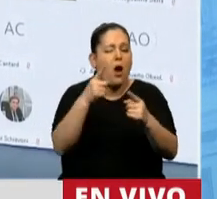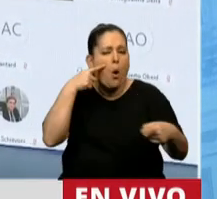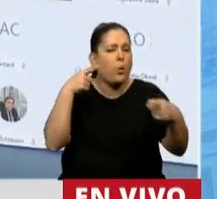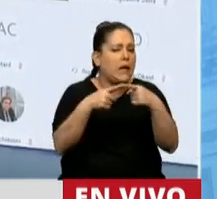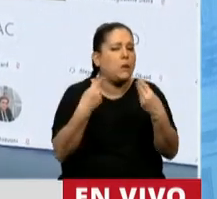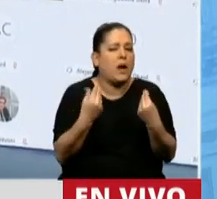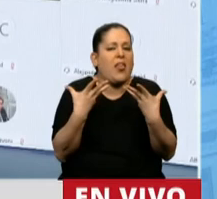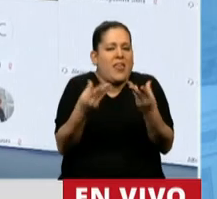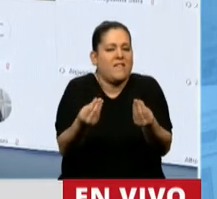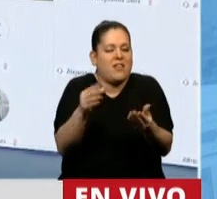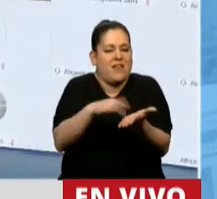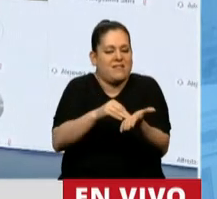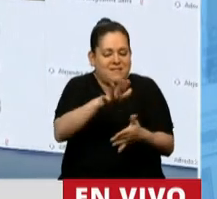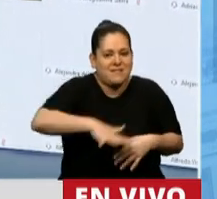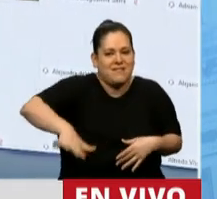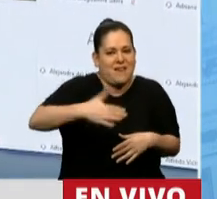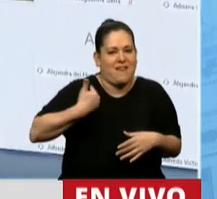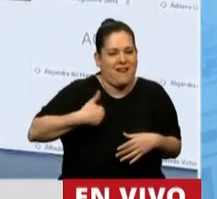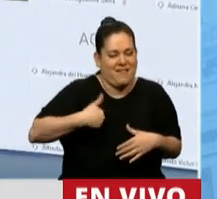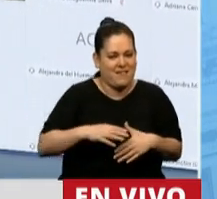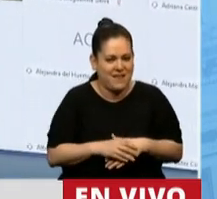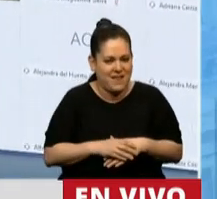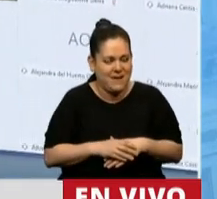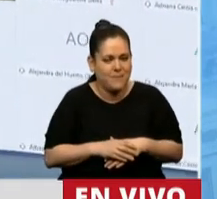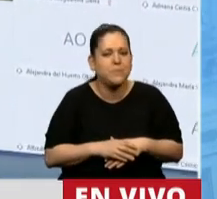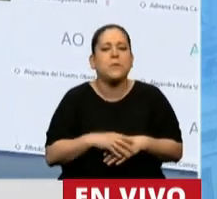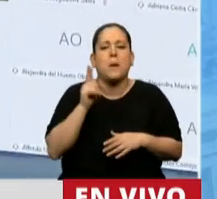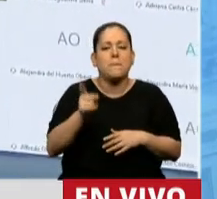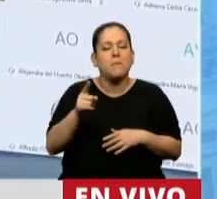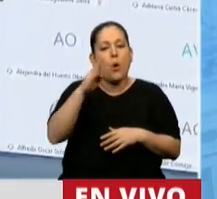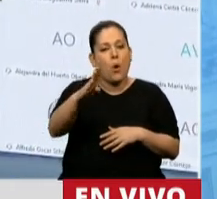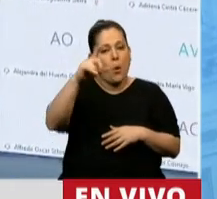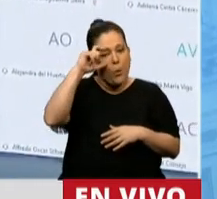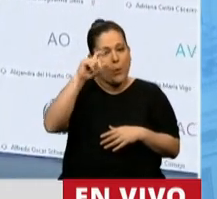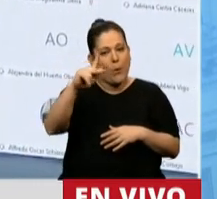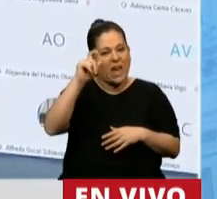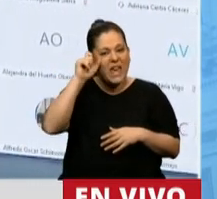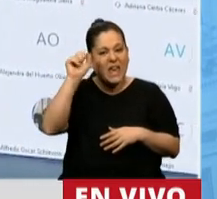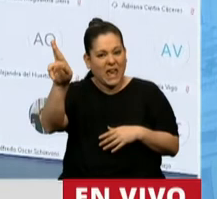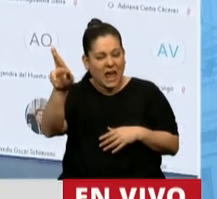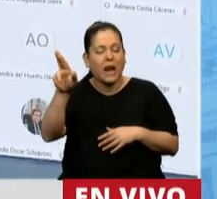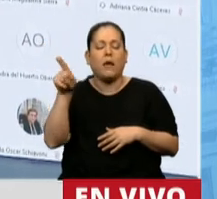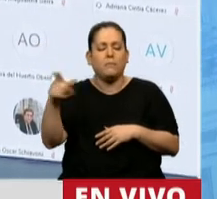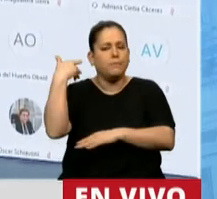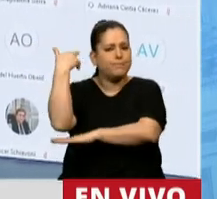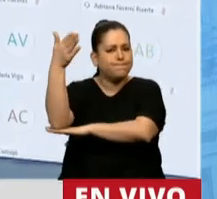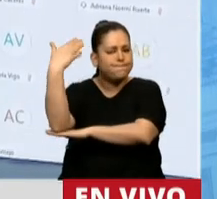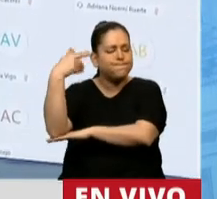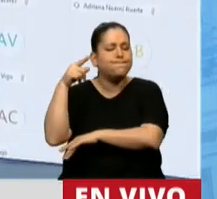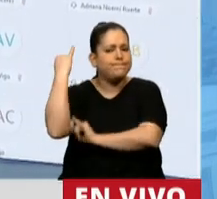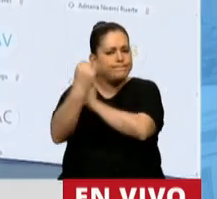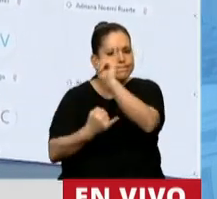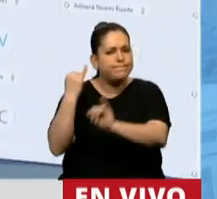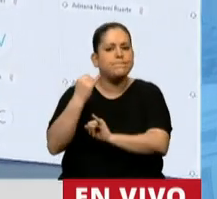nuestra casa común. Como exponían Nicole Becker y Andrés Napoli en la comisión conjunta que